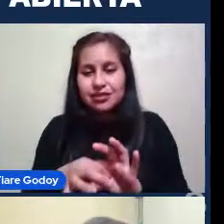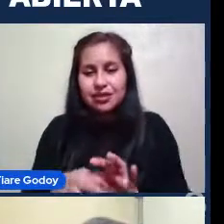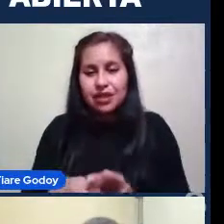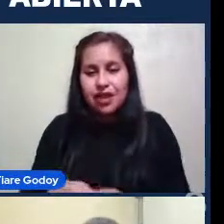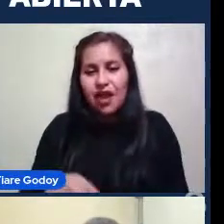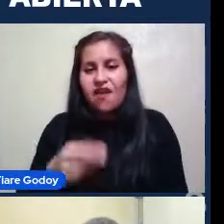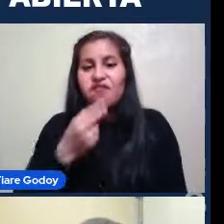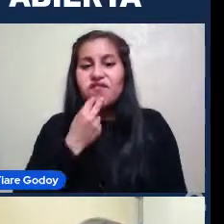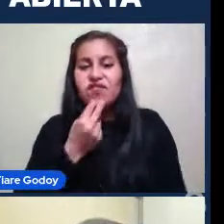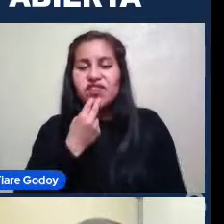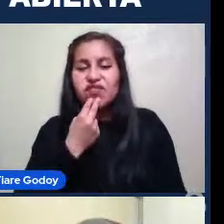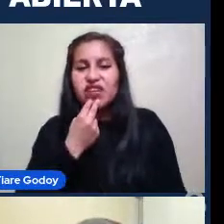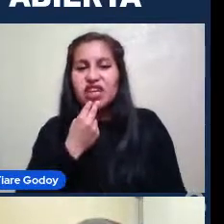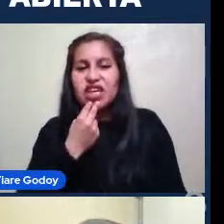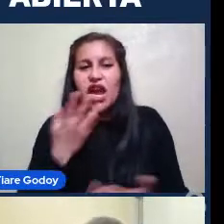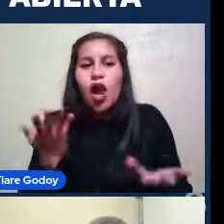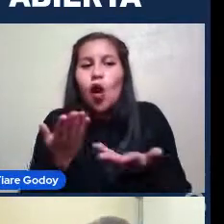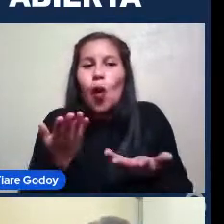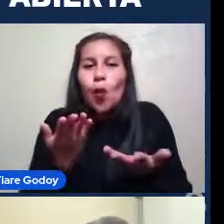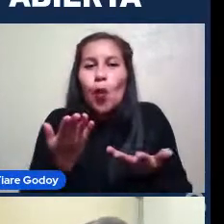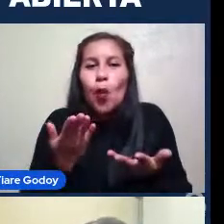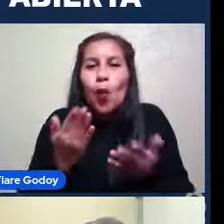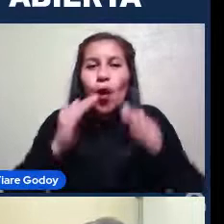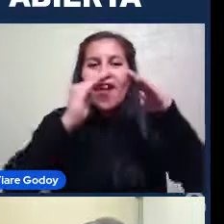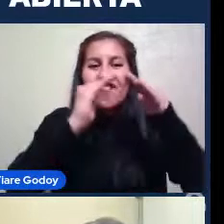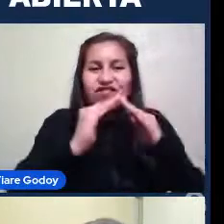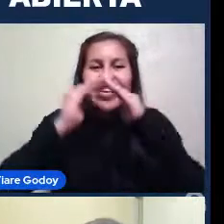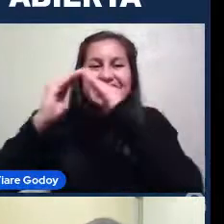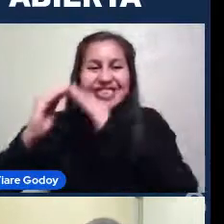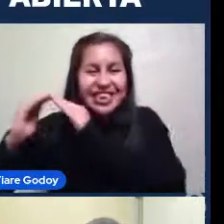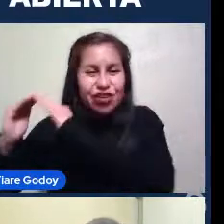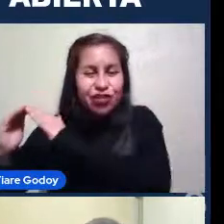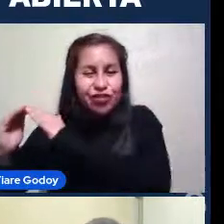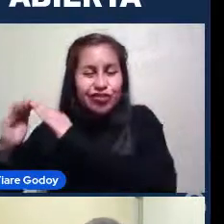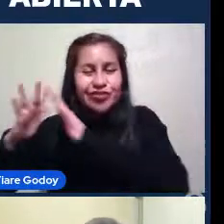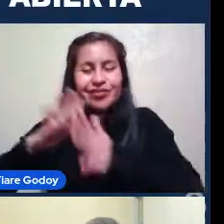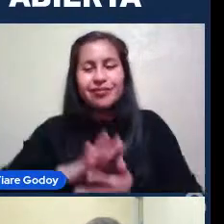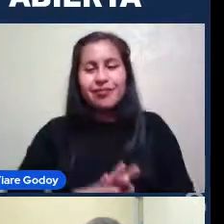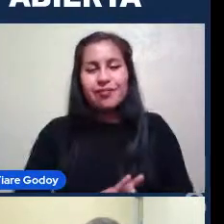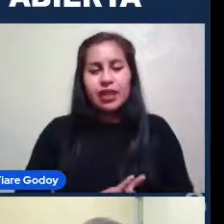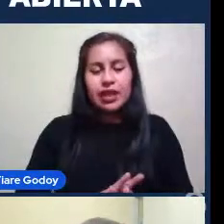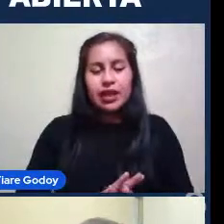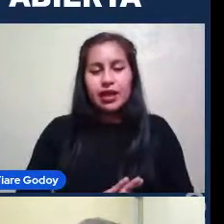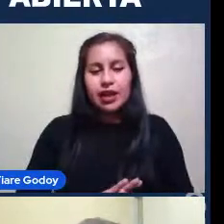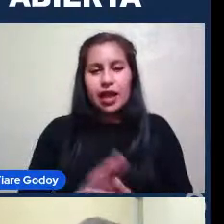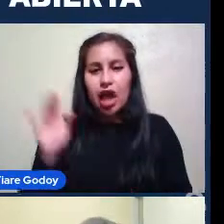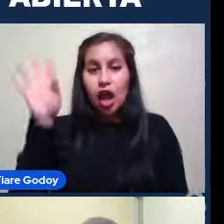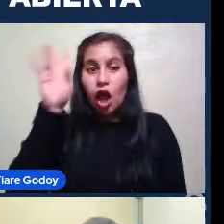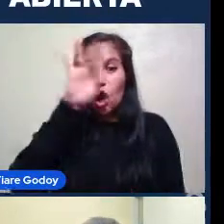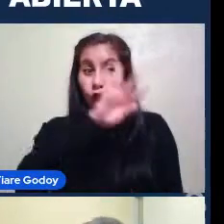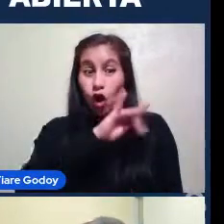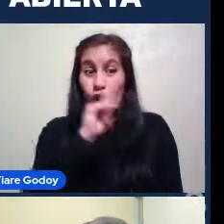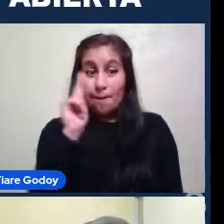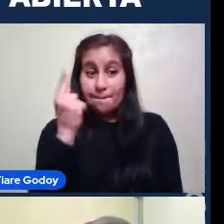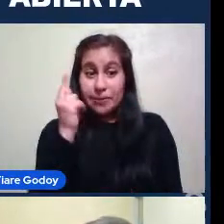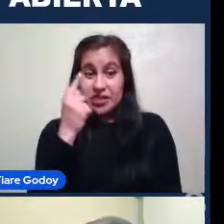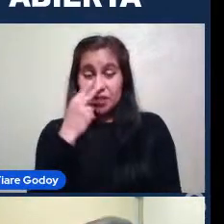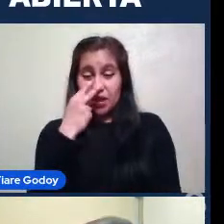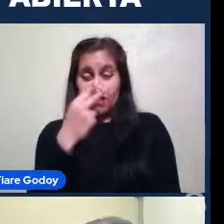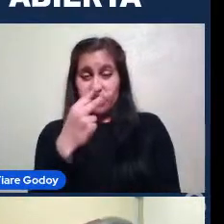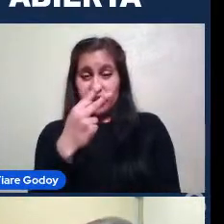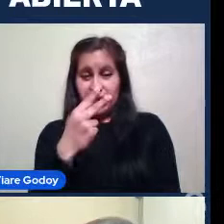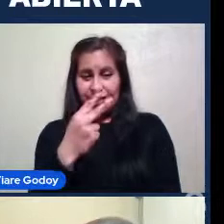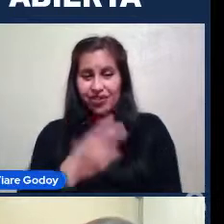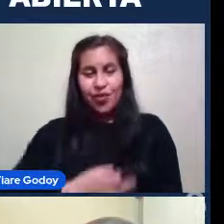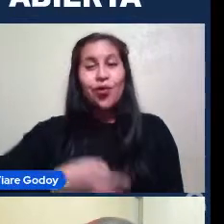viven Como en un vecindario Y La Principal El principal color Que se ve En estos cúmulos De galaxias